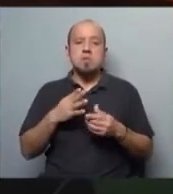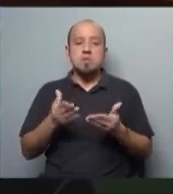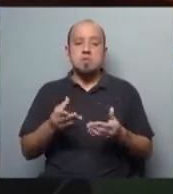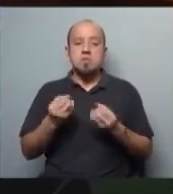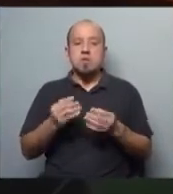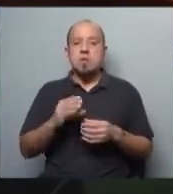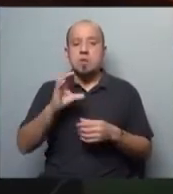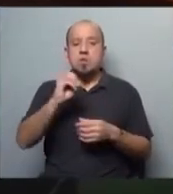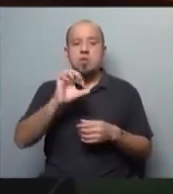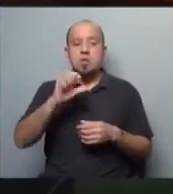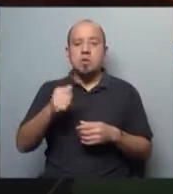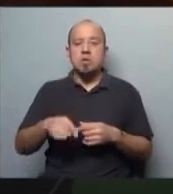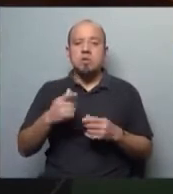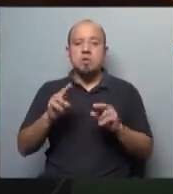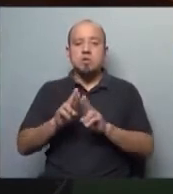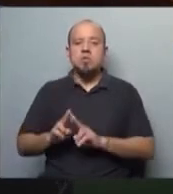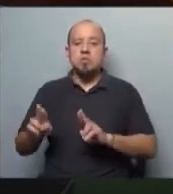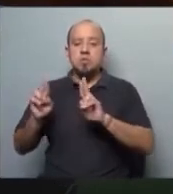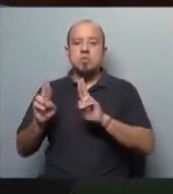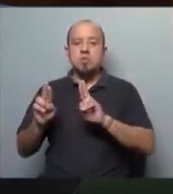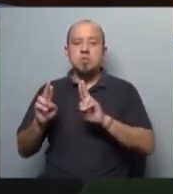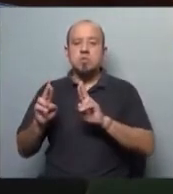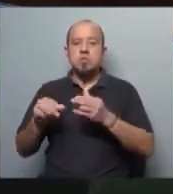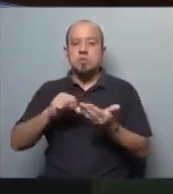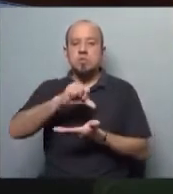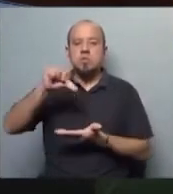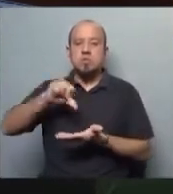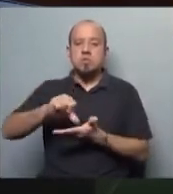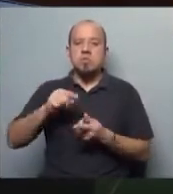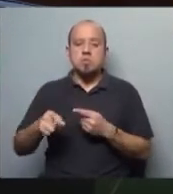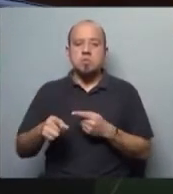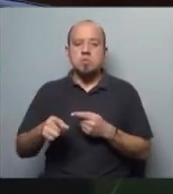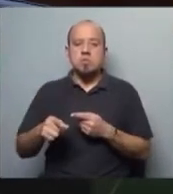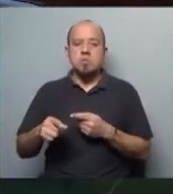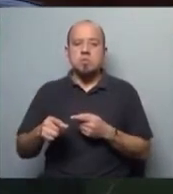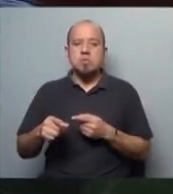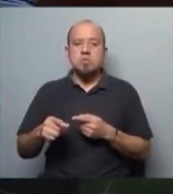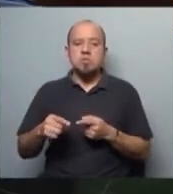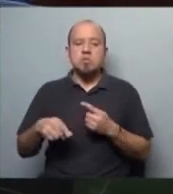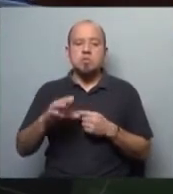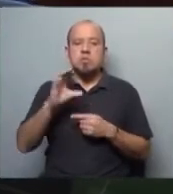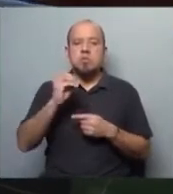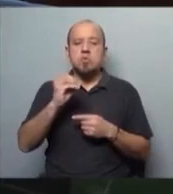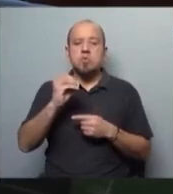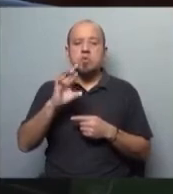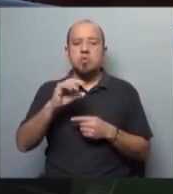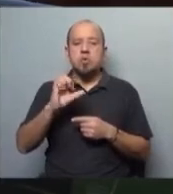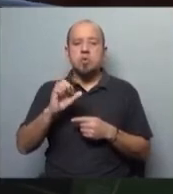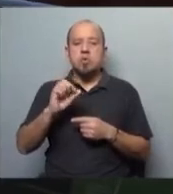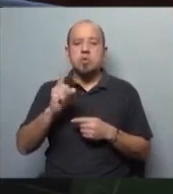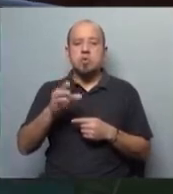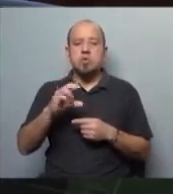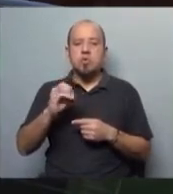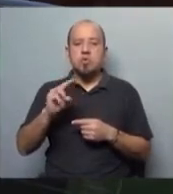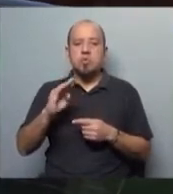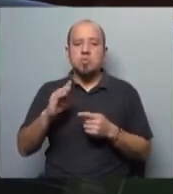OEA y las Naciones Unidas, las Naciones Unidas y los países llamados del Core Group, que son varios países europeos,